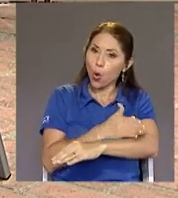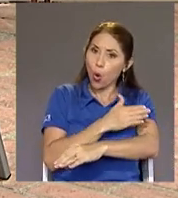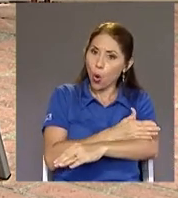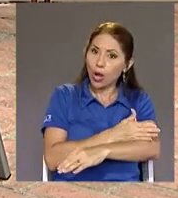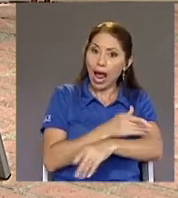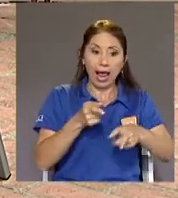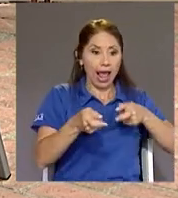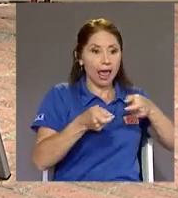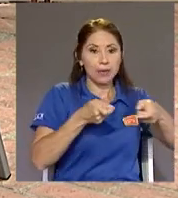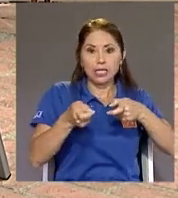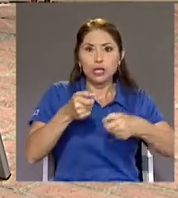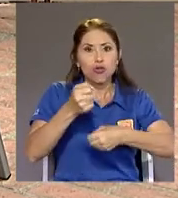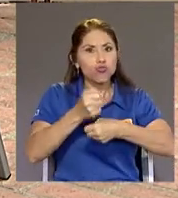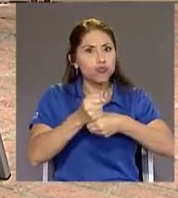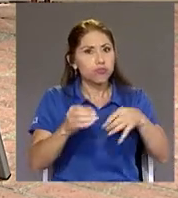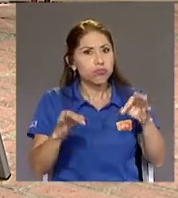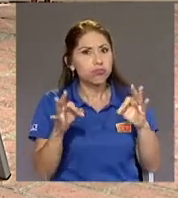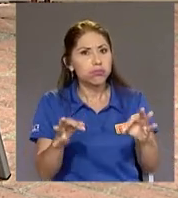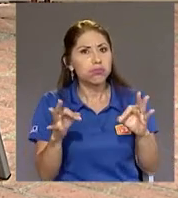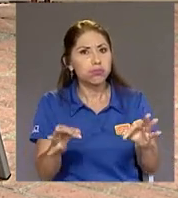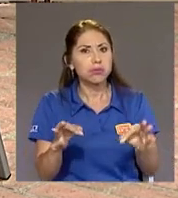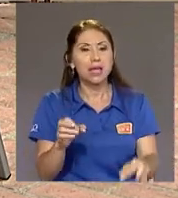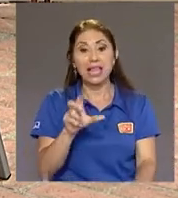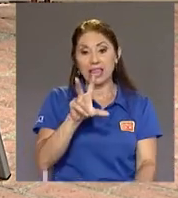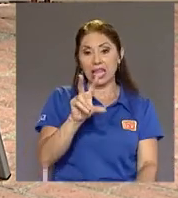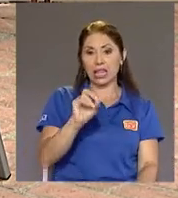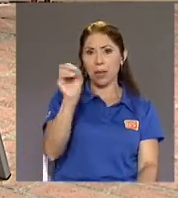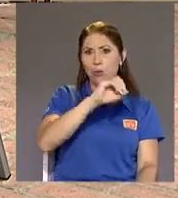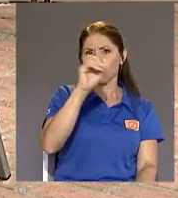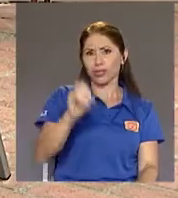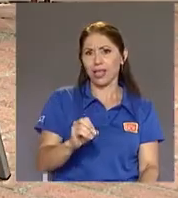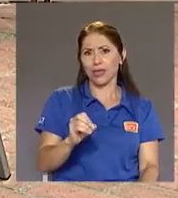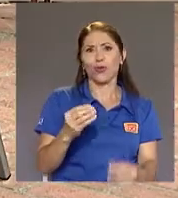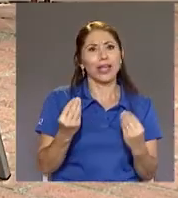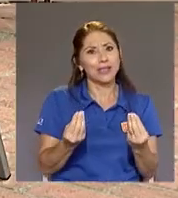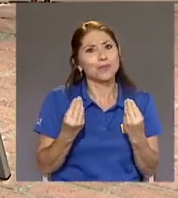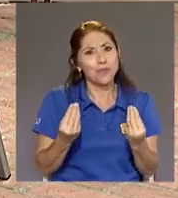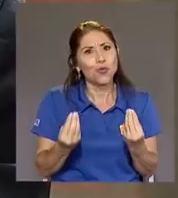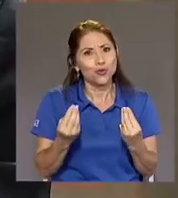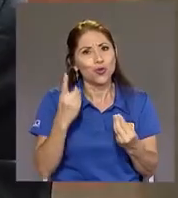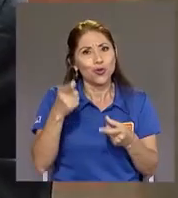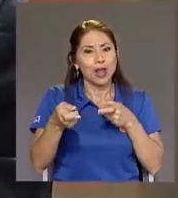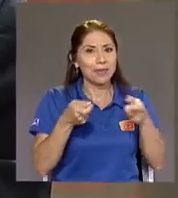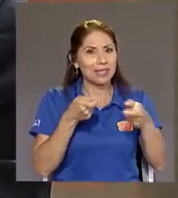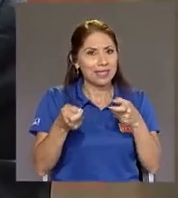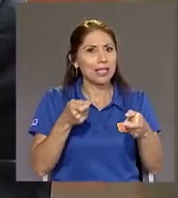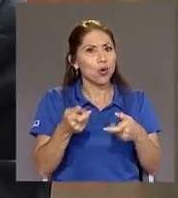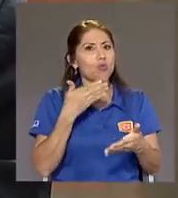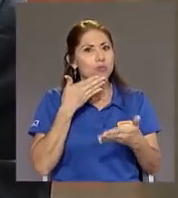De la administración El% Que es mucho De una administración Que ya es bastante Eficiente Por sí